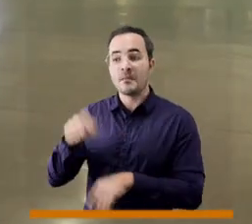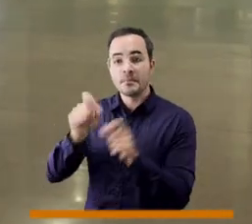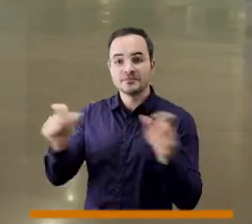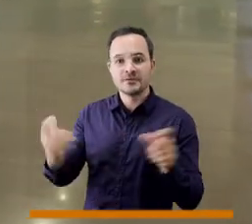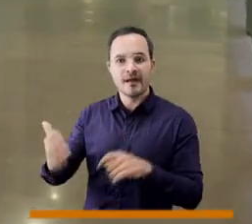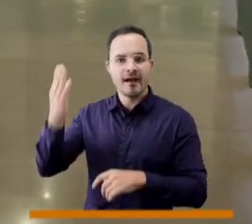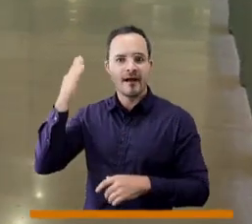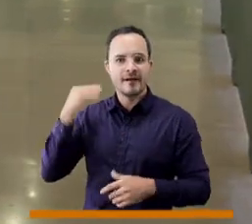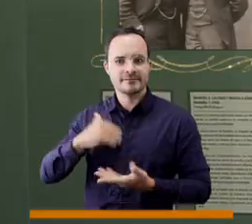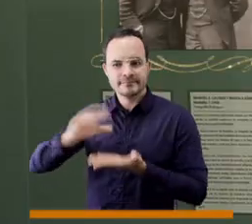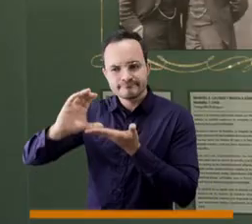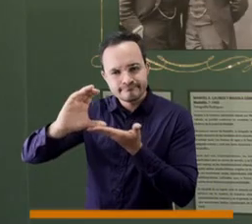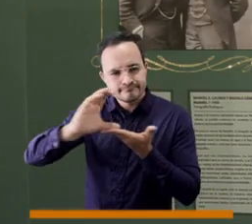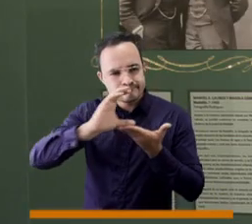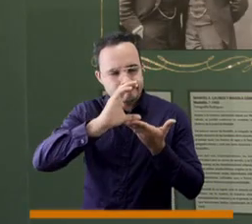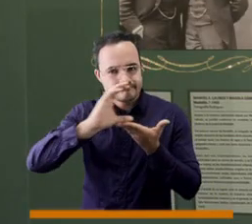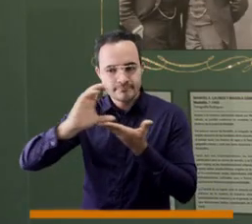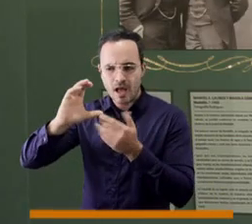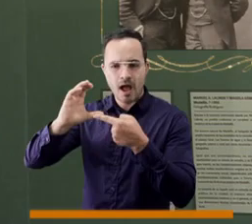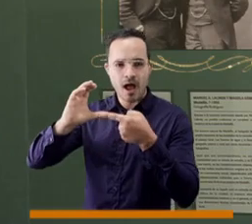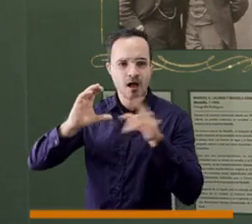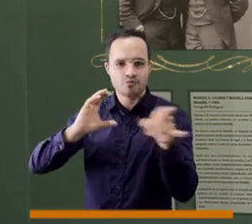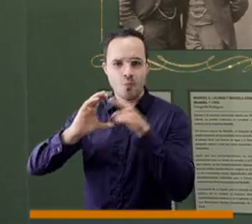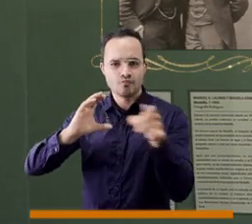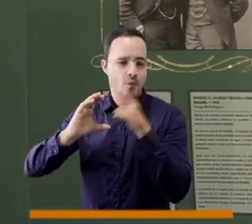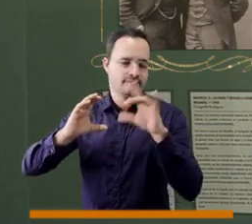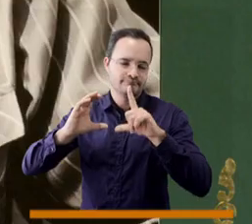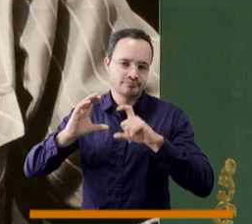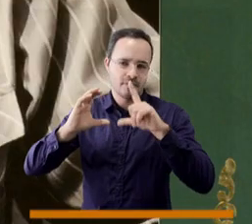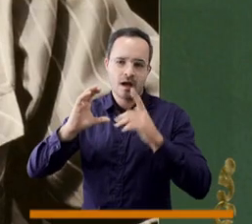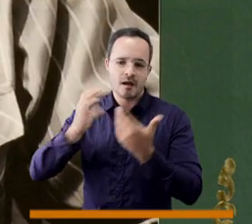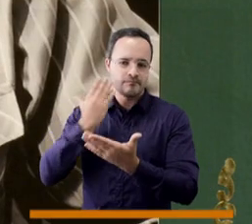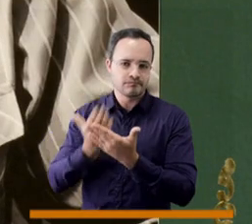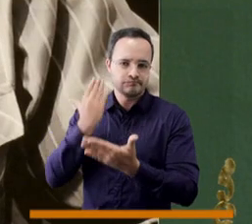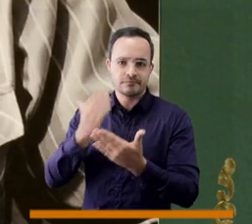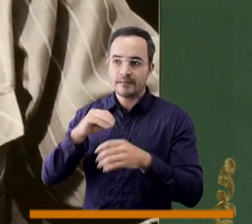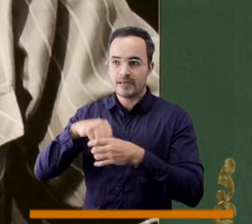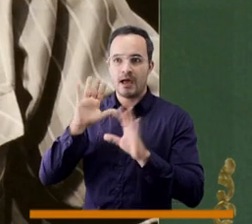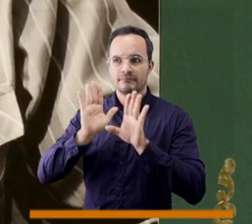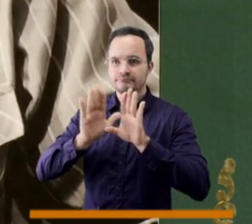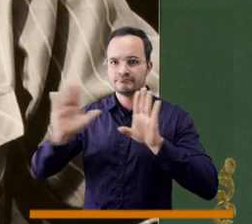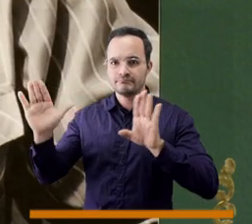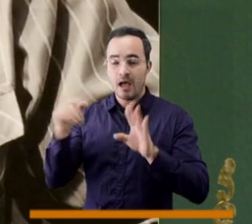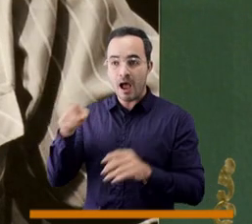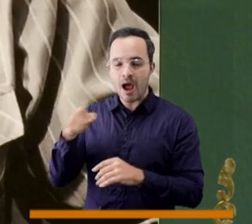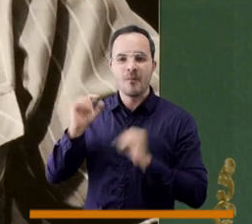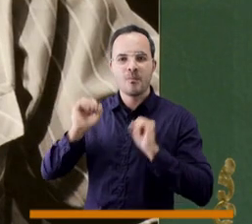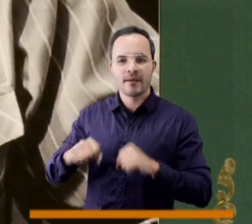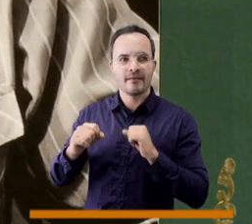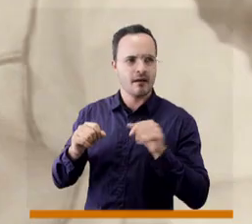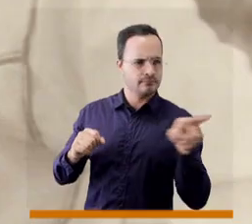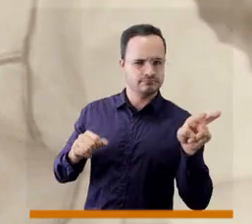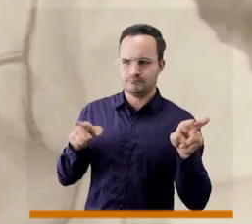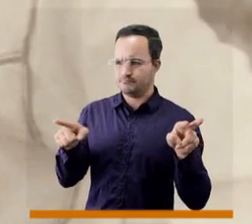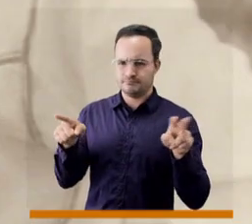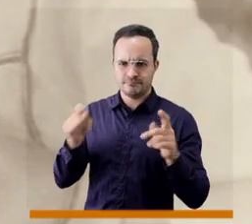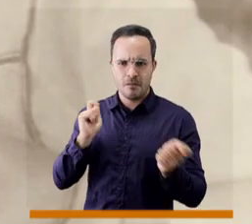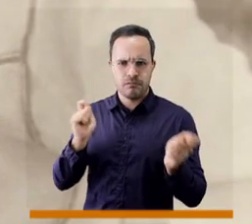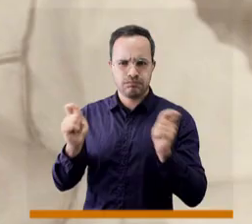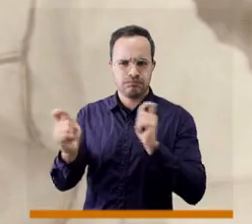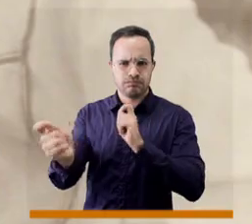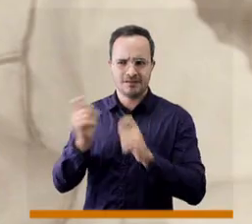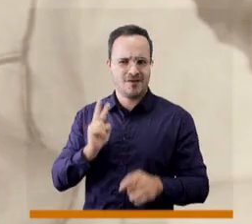momentos interesantes de cambio de la ciudad esos momentos que solamente se ven a través digamos de ese lente